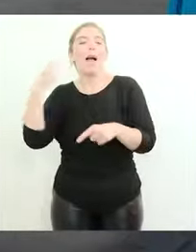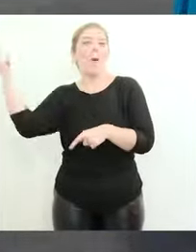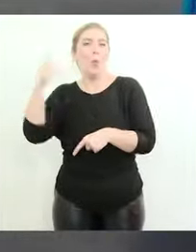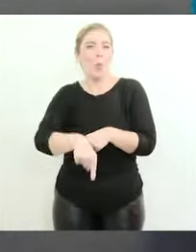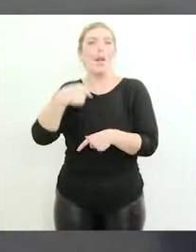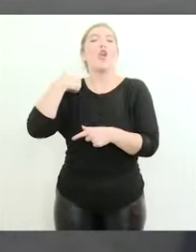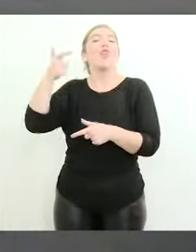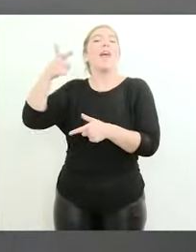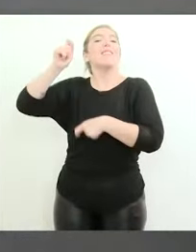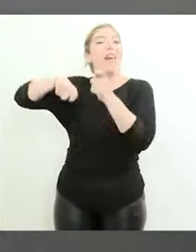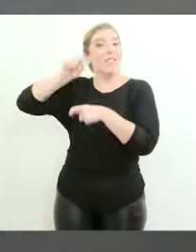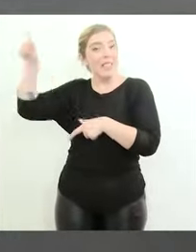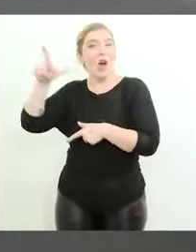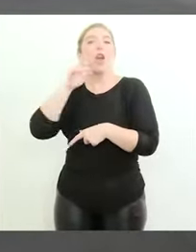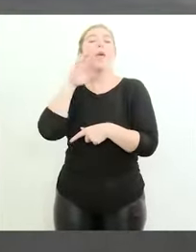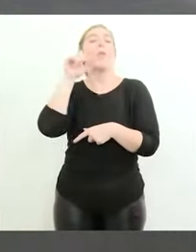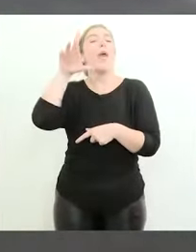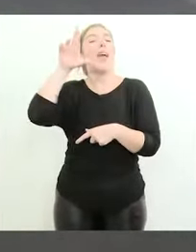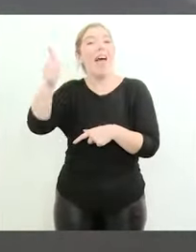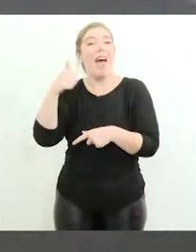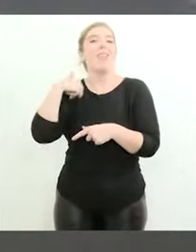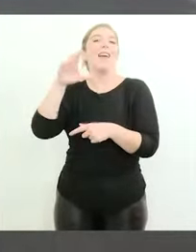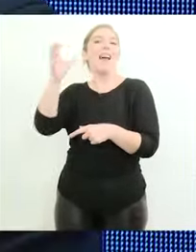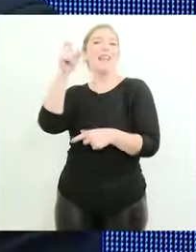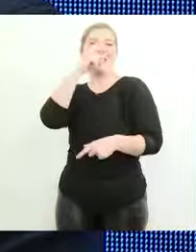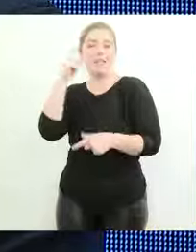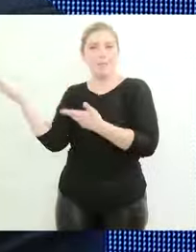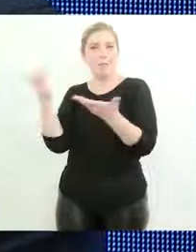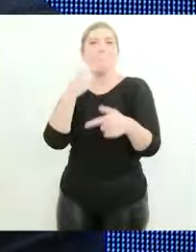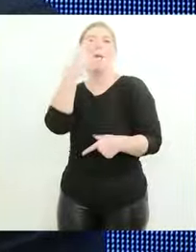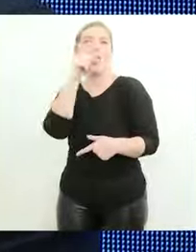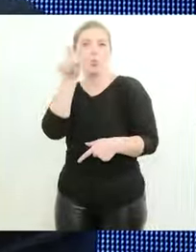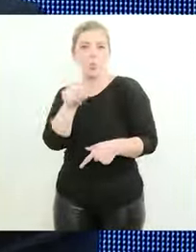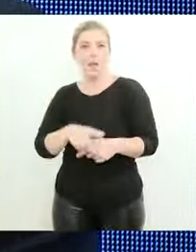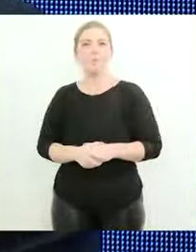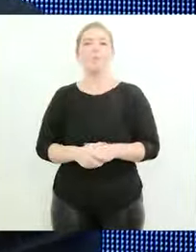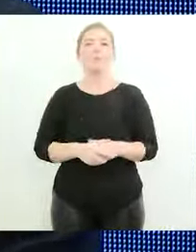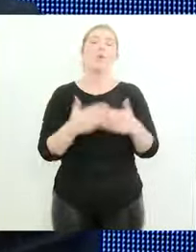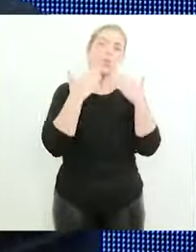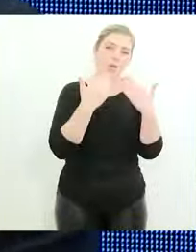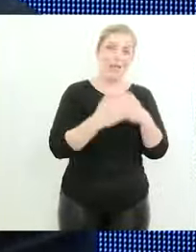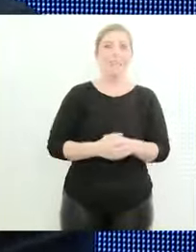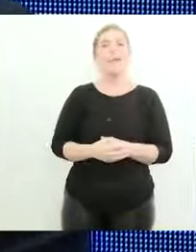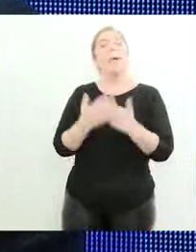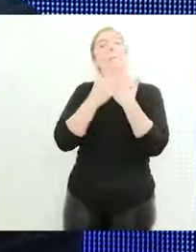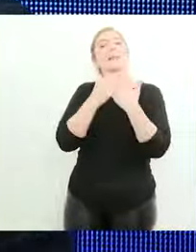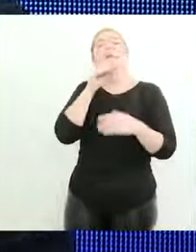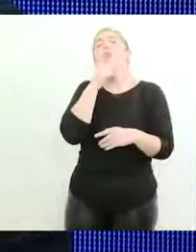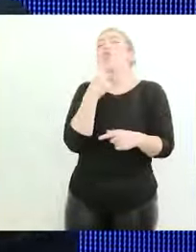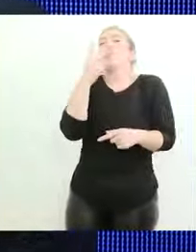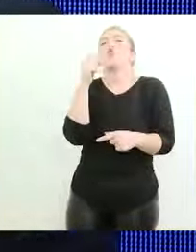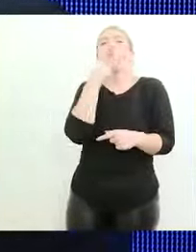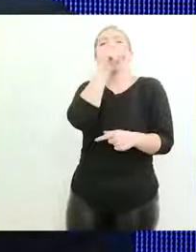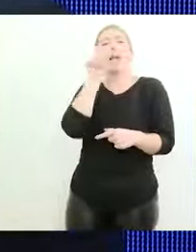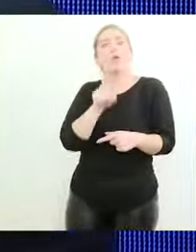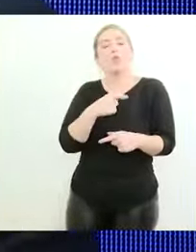del Liberal y Canal 7 es un momento de preguntar muchas gracias ministro pasac quisiera hacerle dos preguntas